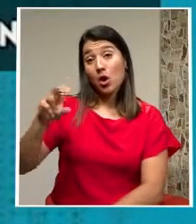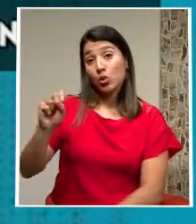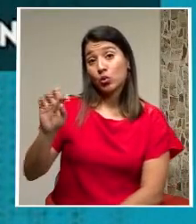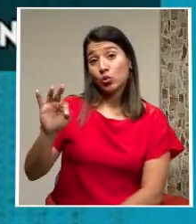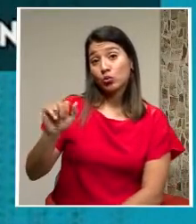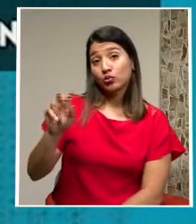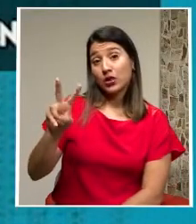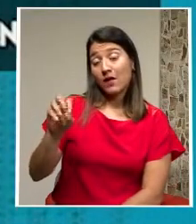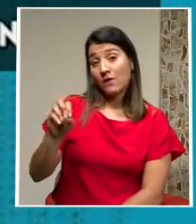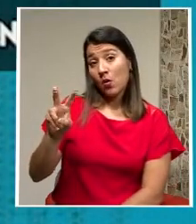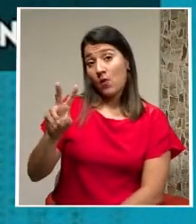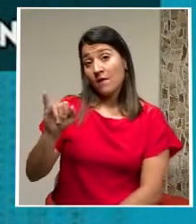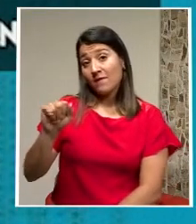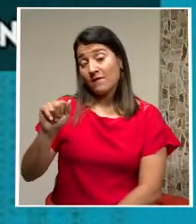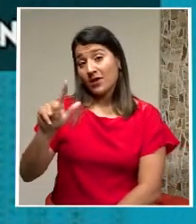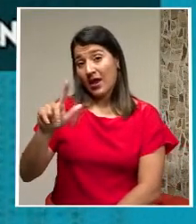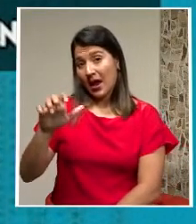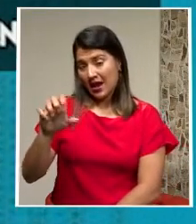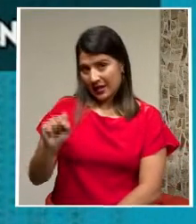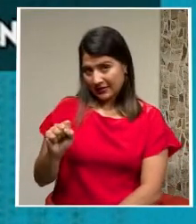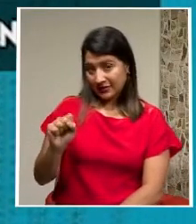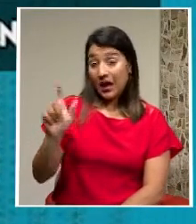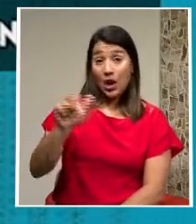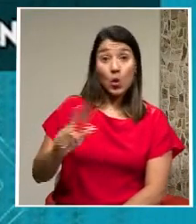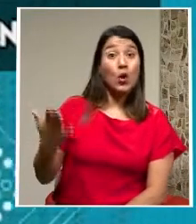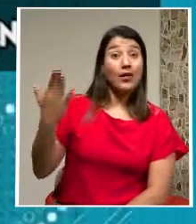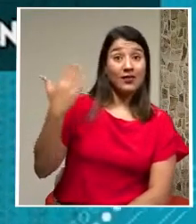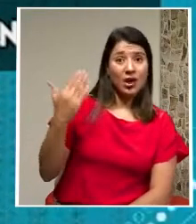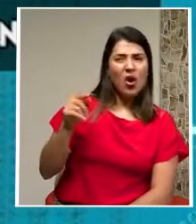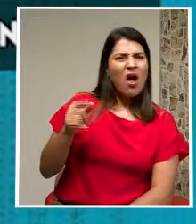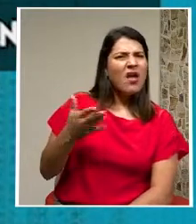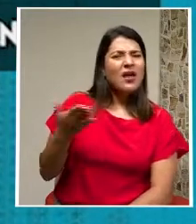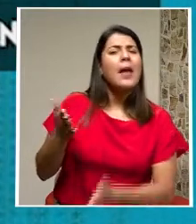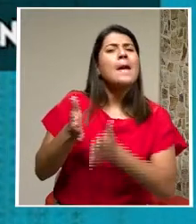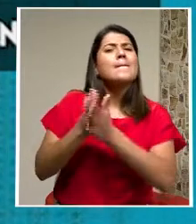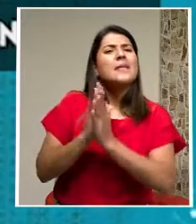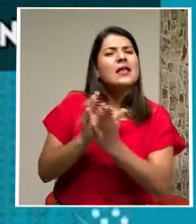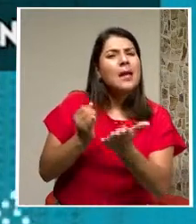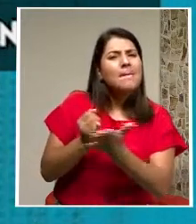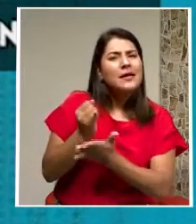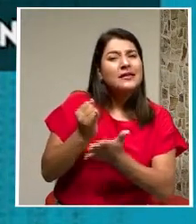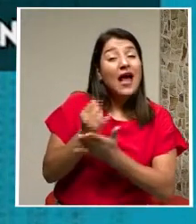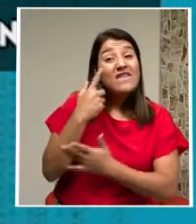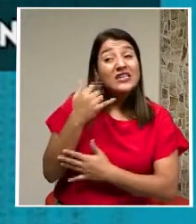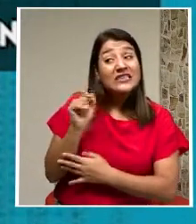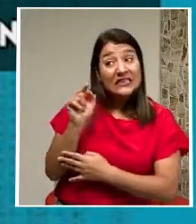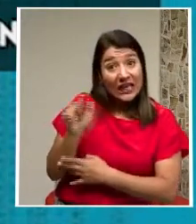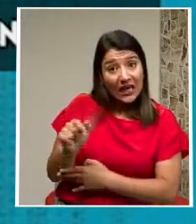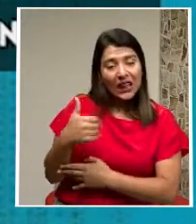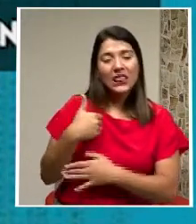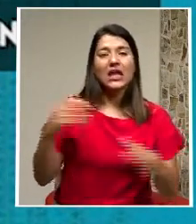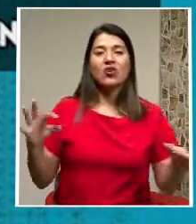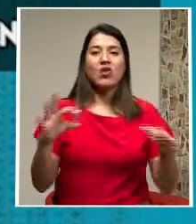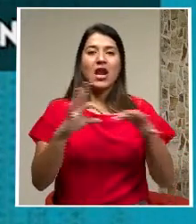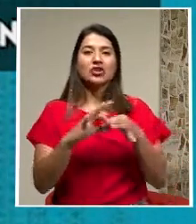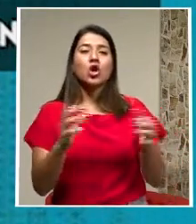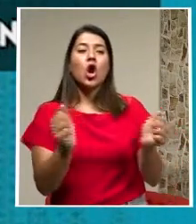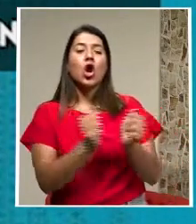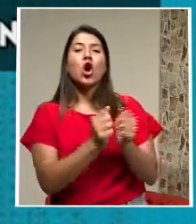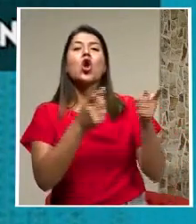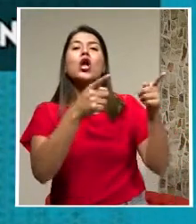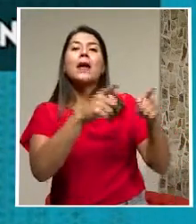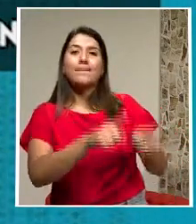recibió una denuncia contra el señor Viales en la que se solicita que se investigue si este tiene relación con los hechos de la causa